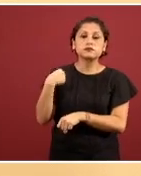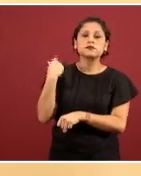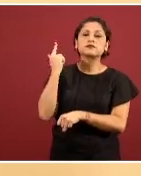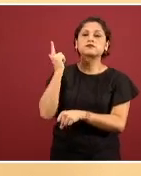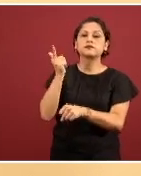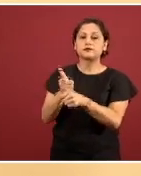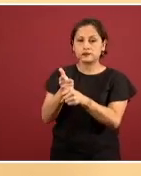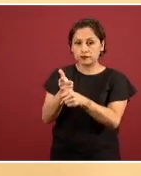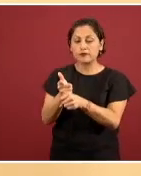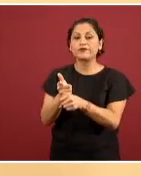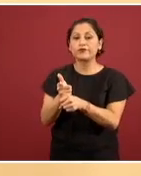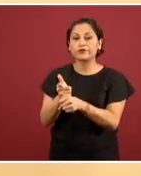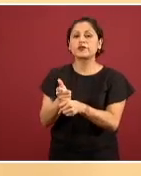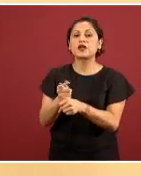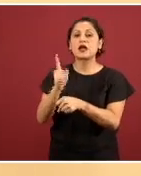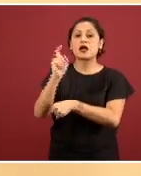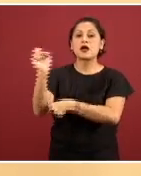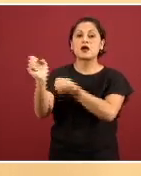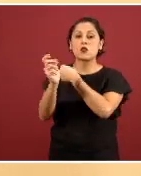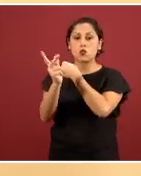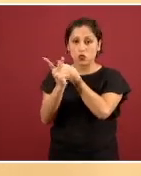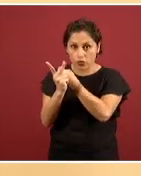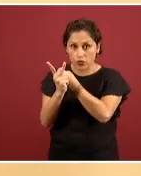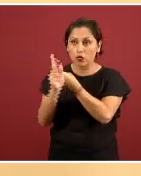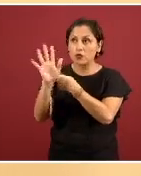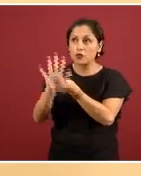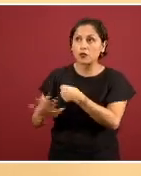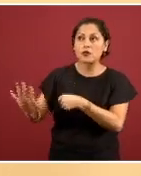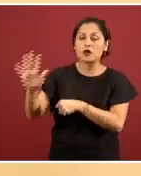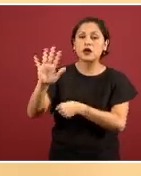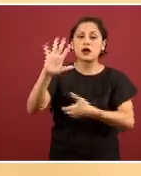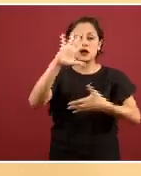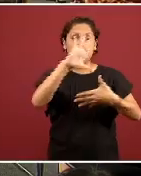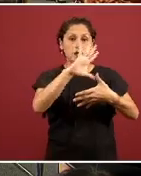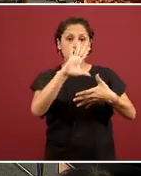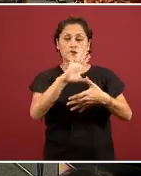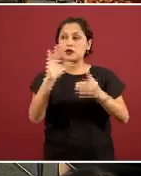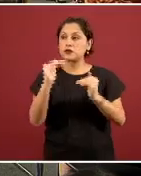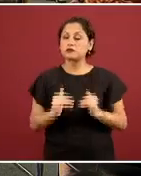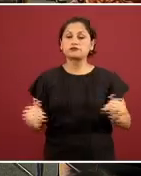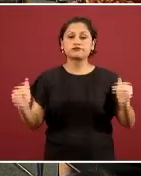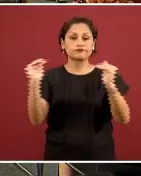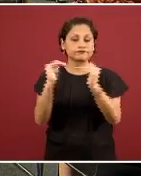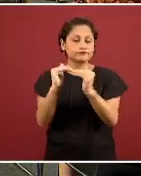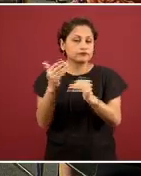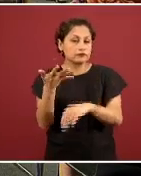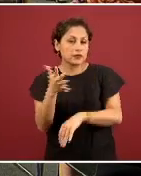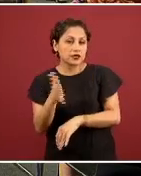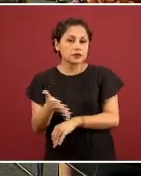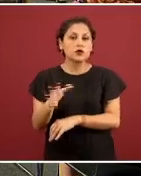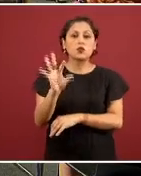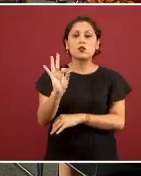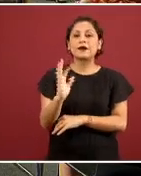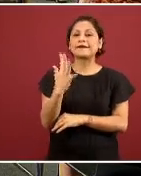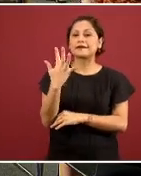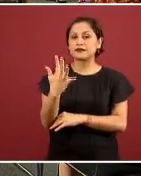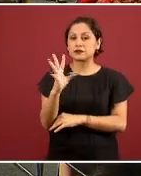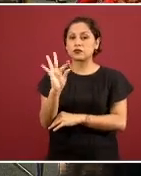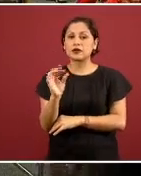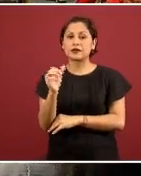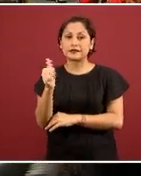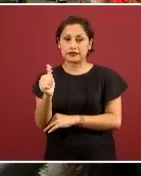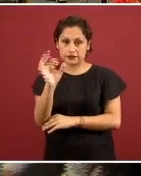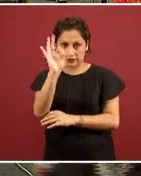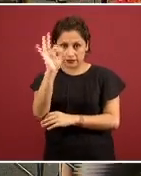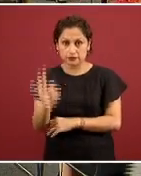la región de las Américas prácticamente tienen los mismos porcentajes, están alrededor del 45, 46 por ciento.